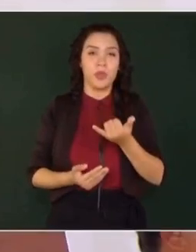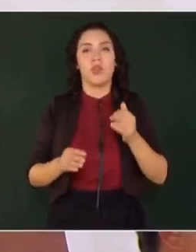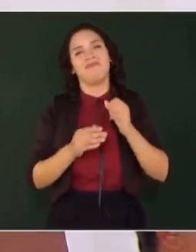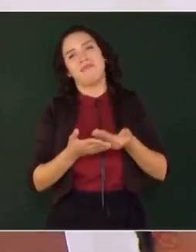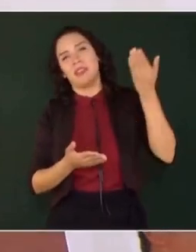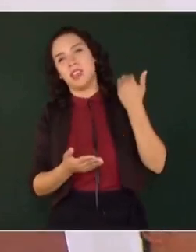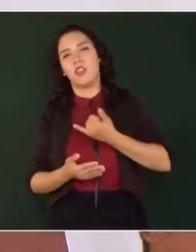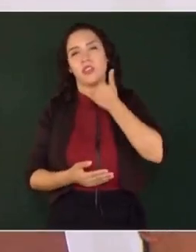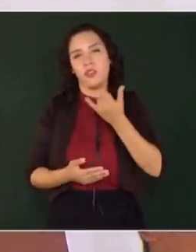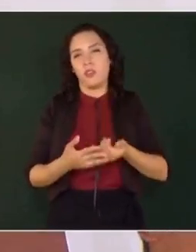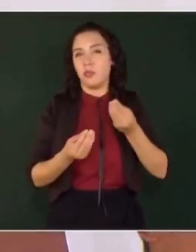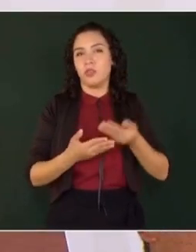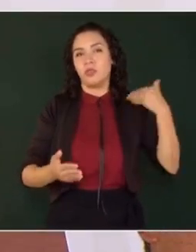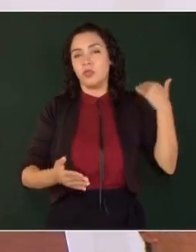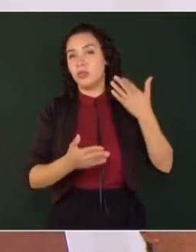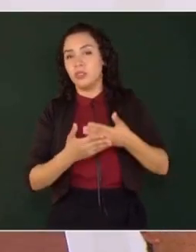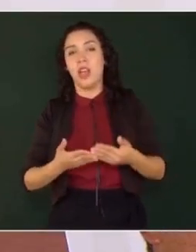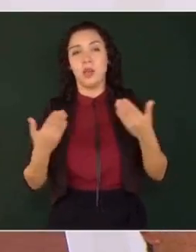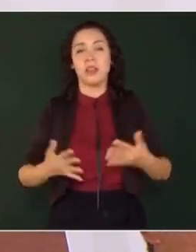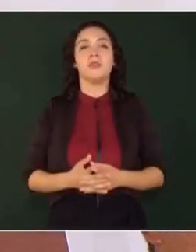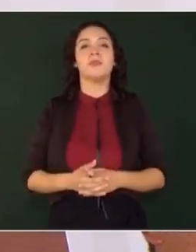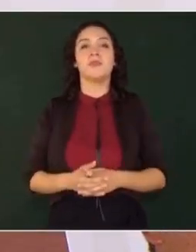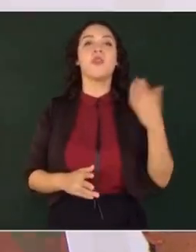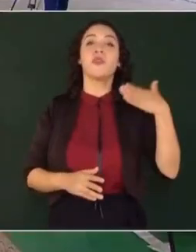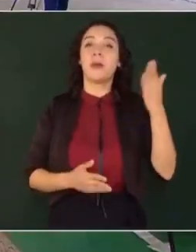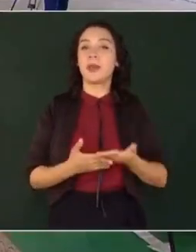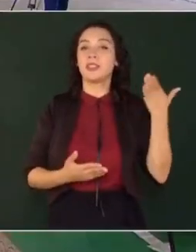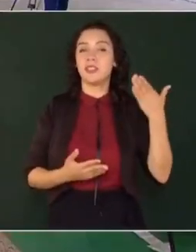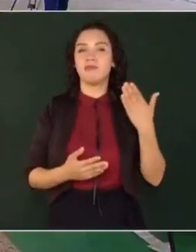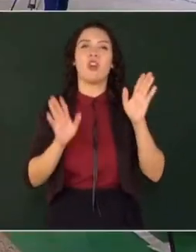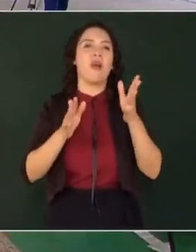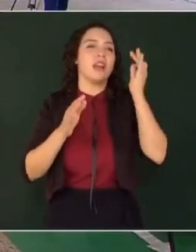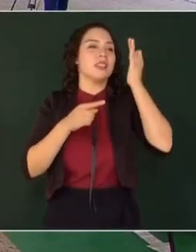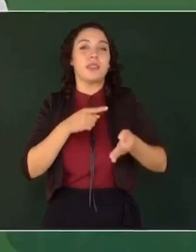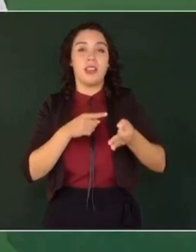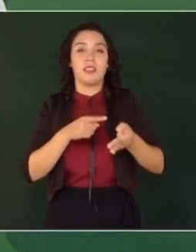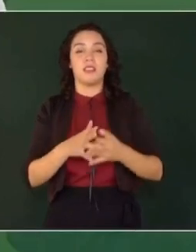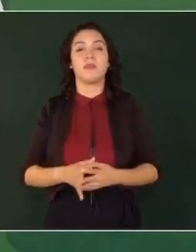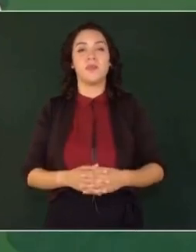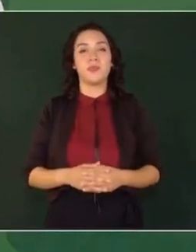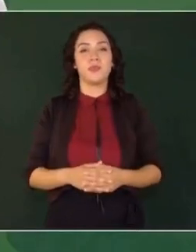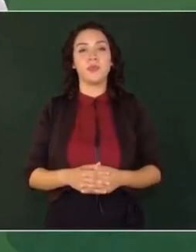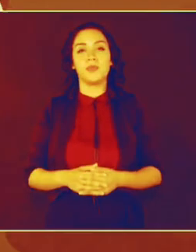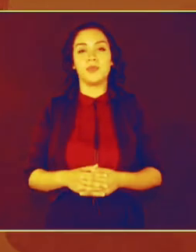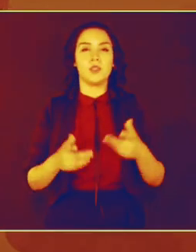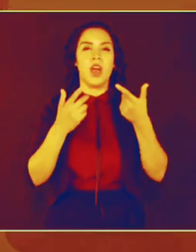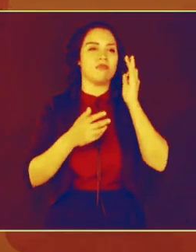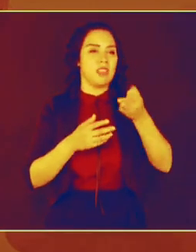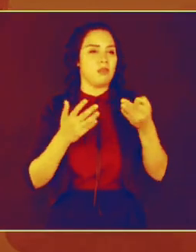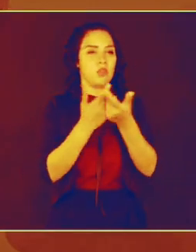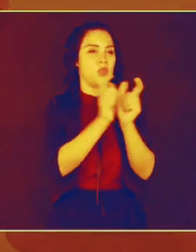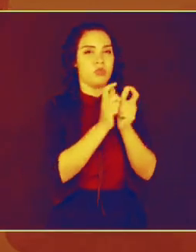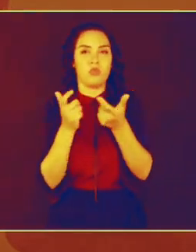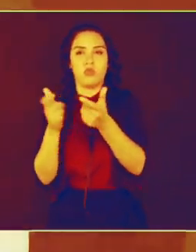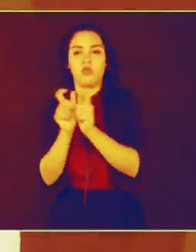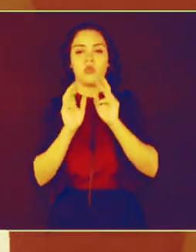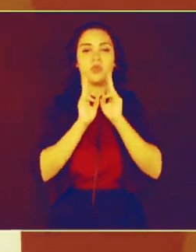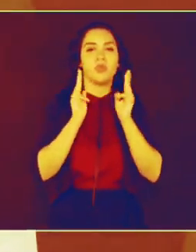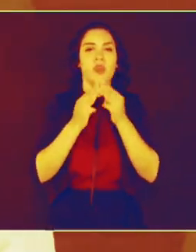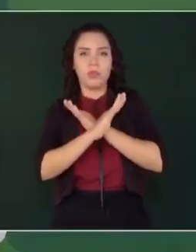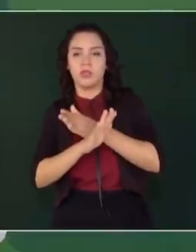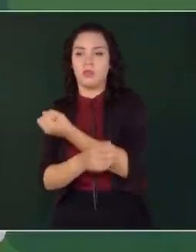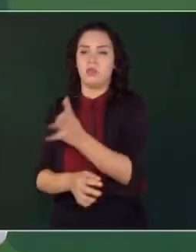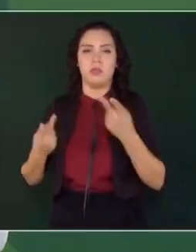que cometieron en la pasada administración, fue permitir la creación de grupos de